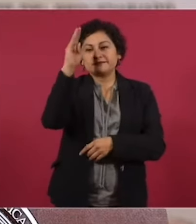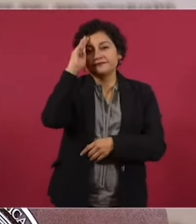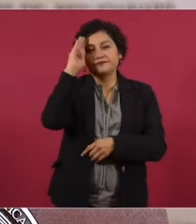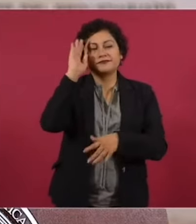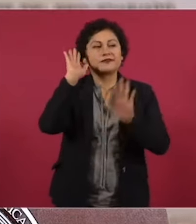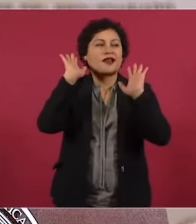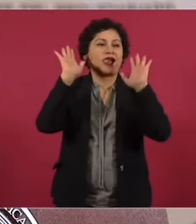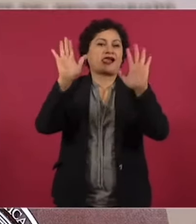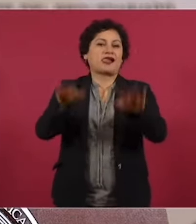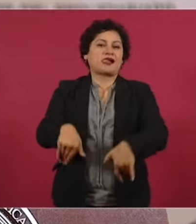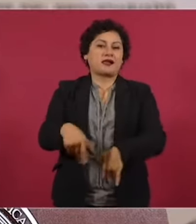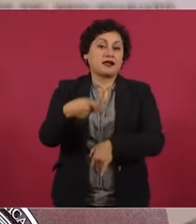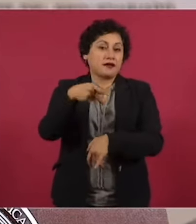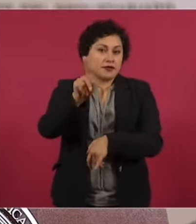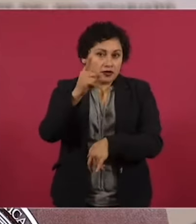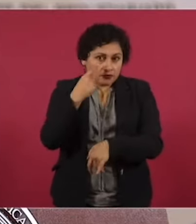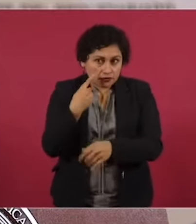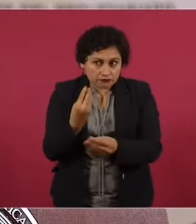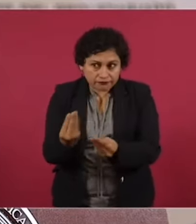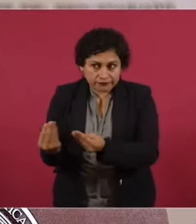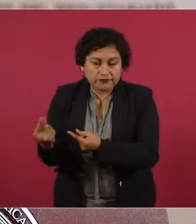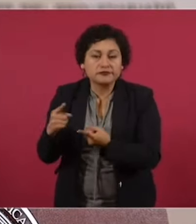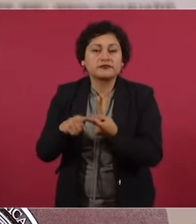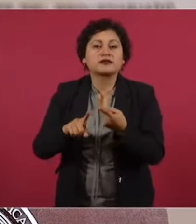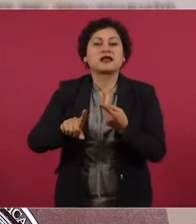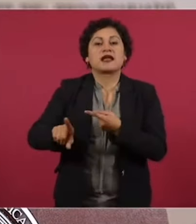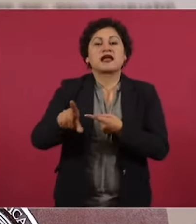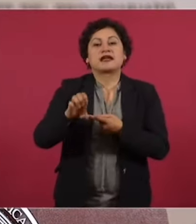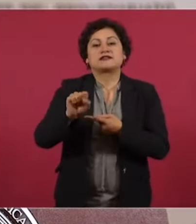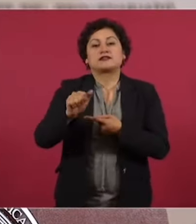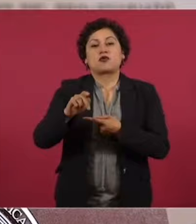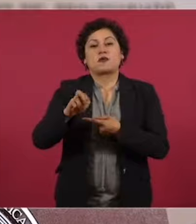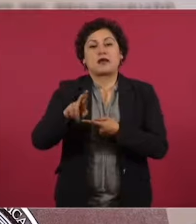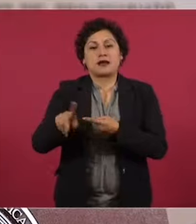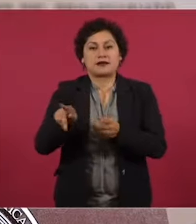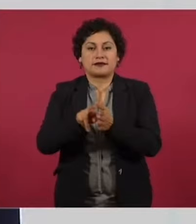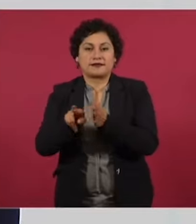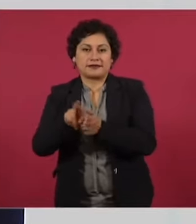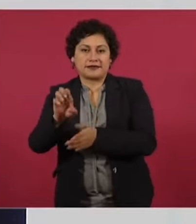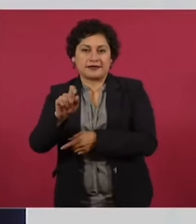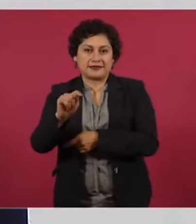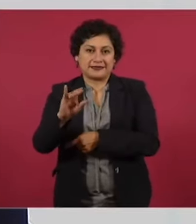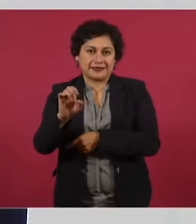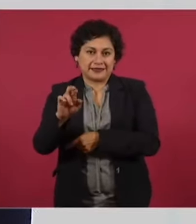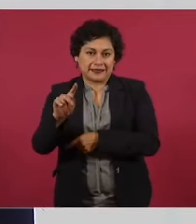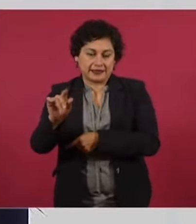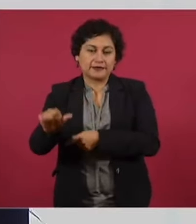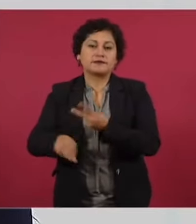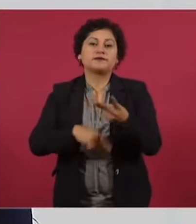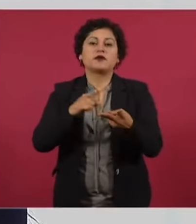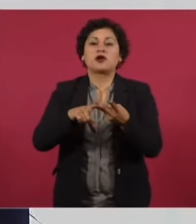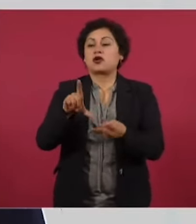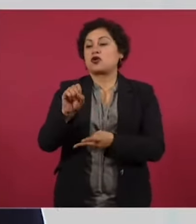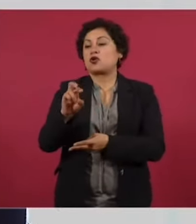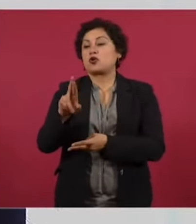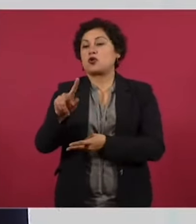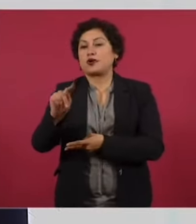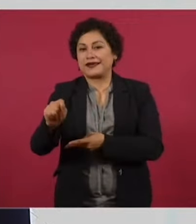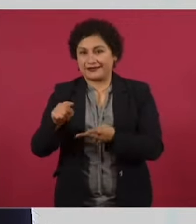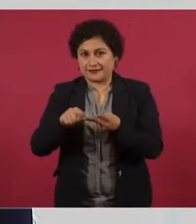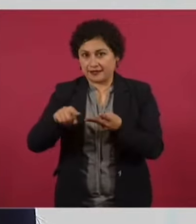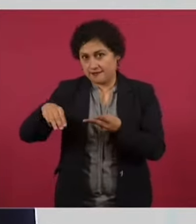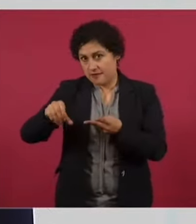aparecieron Alejandra Escobar de la revista Etcétera, uno de los dueños de Latinus de Loret, Roberto